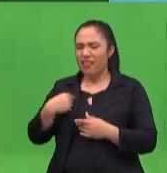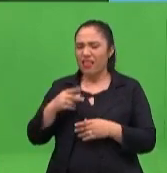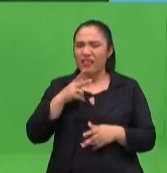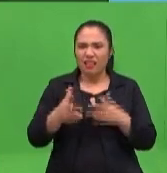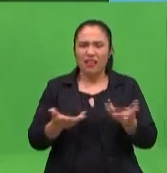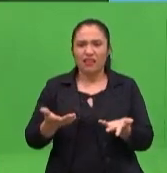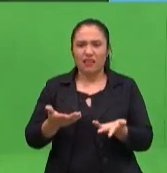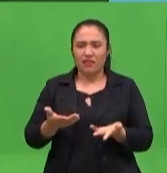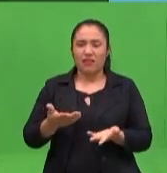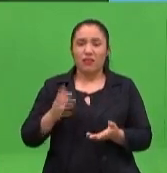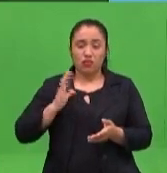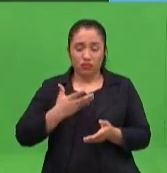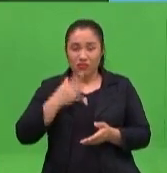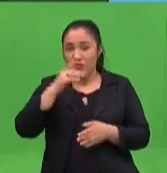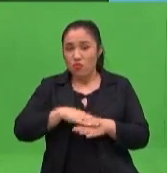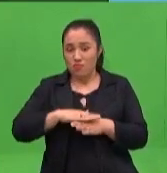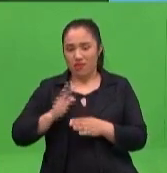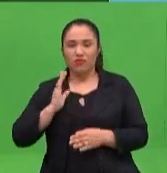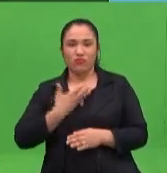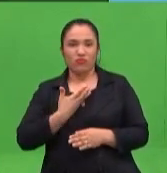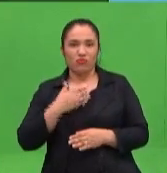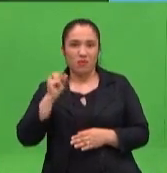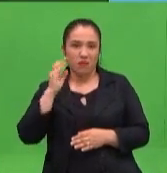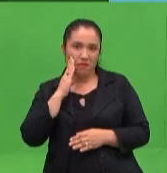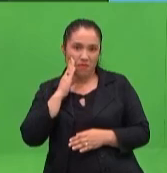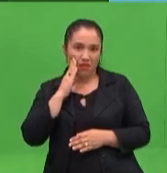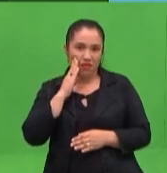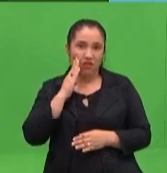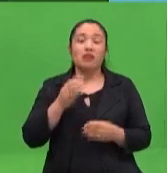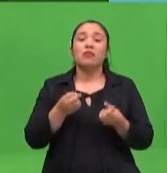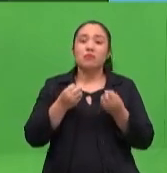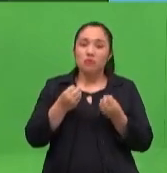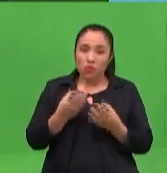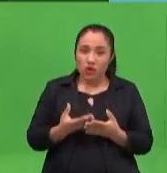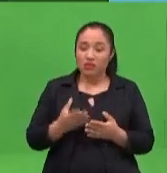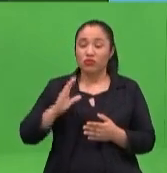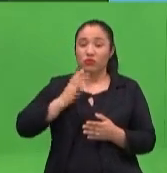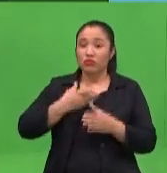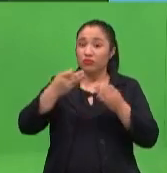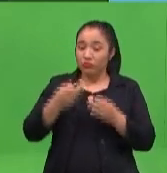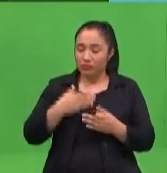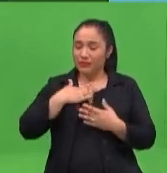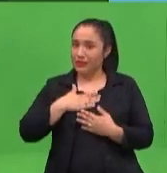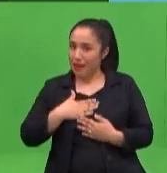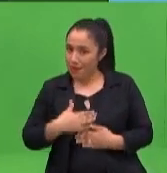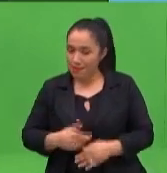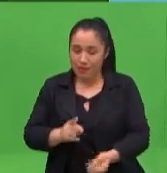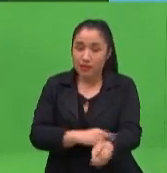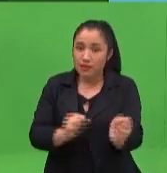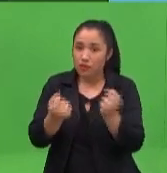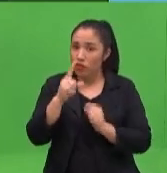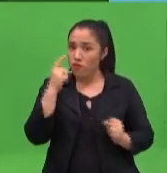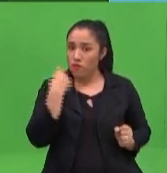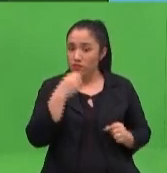delineamos y que marcamos, ¿verdad? Y si yo me pongo histérica todo el tiempo porque estoy en esta situación,